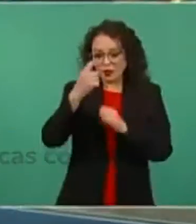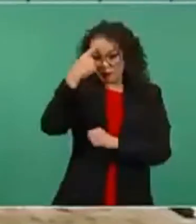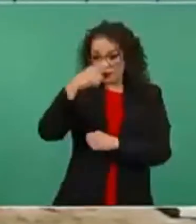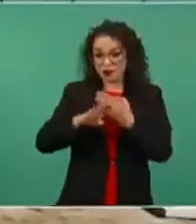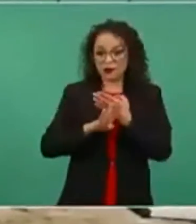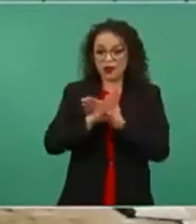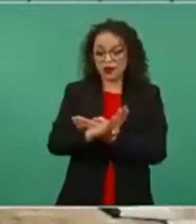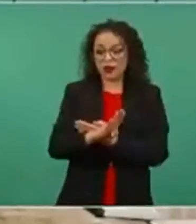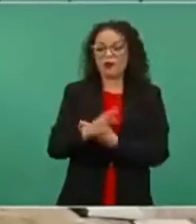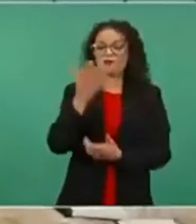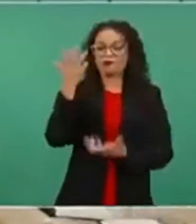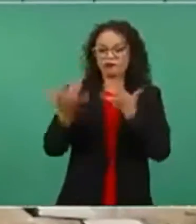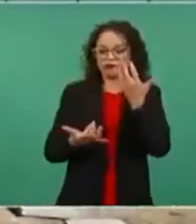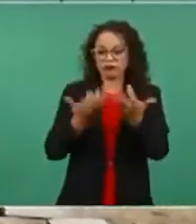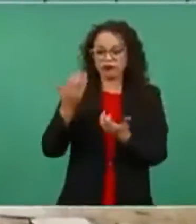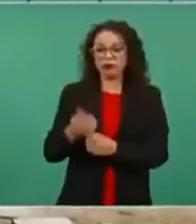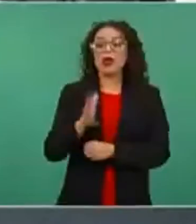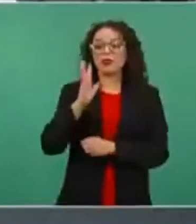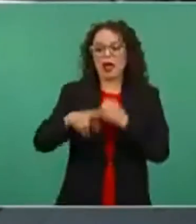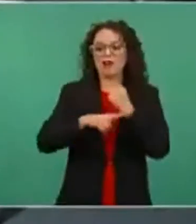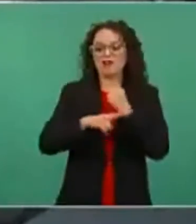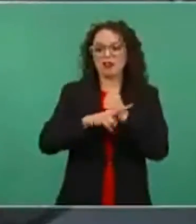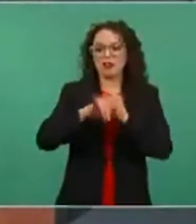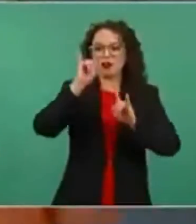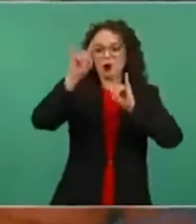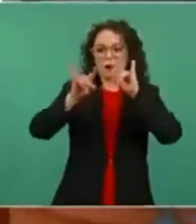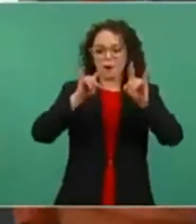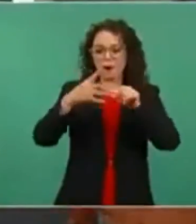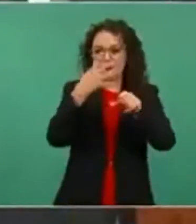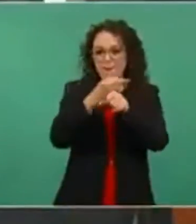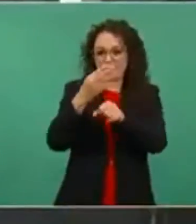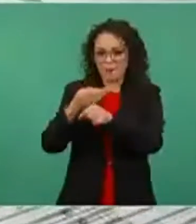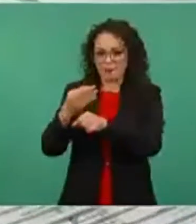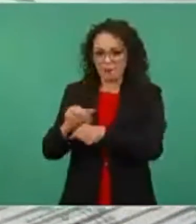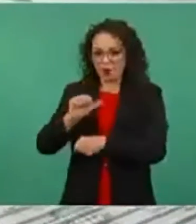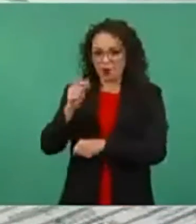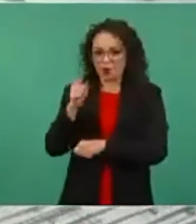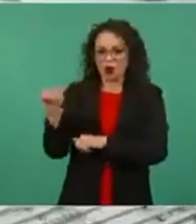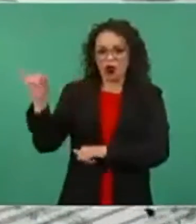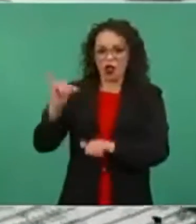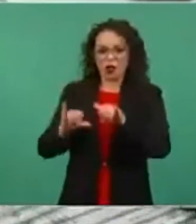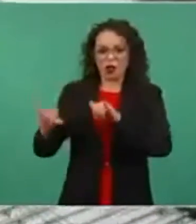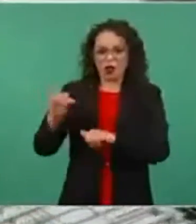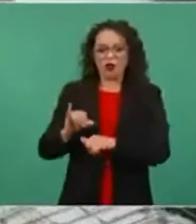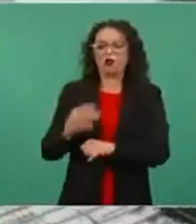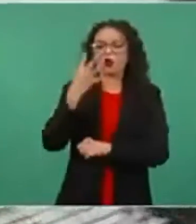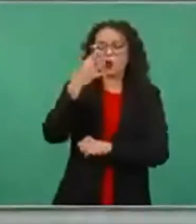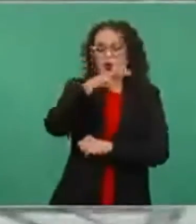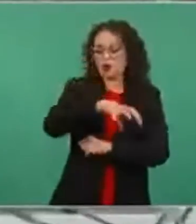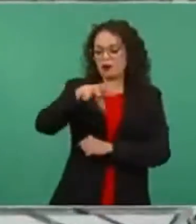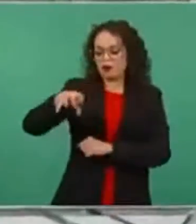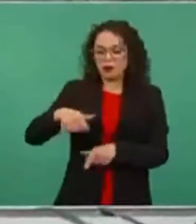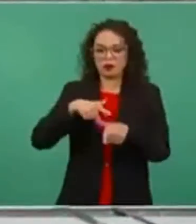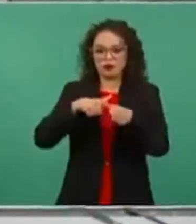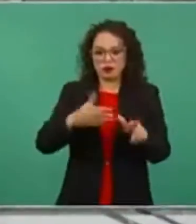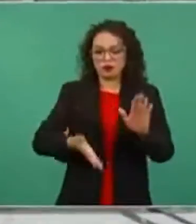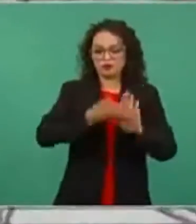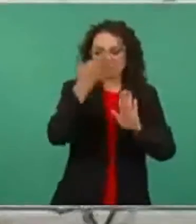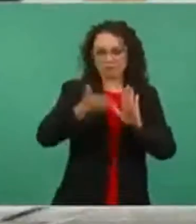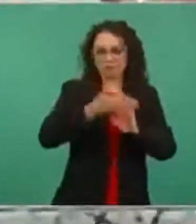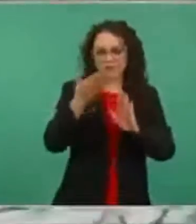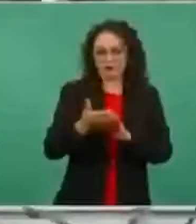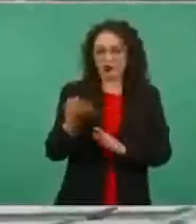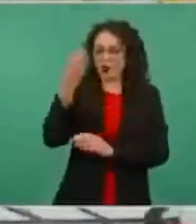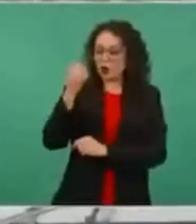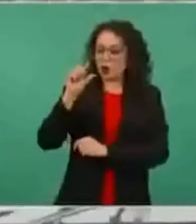y forma Esto lo aseguraron durante el video que se proyecta todos los lunes ante el Presidente de la República para dar a conocer los